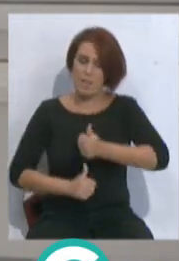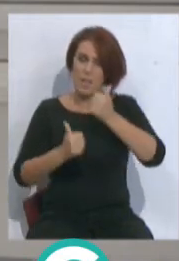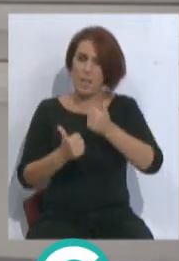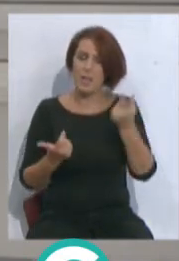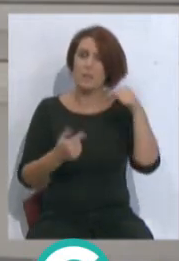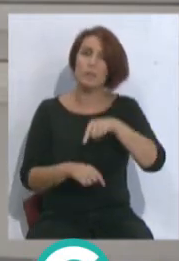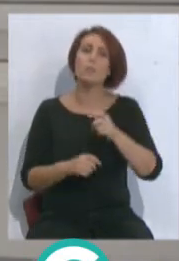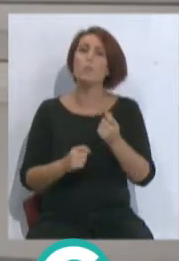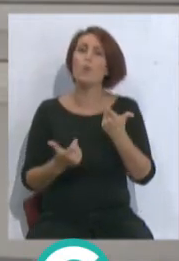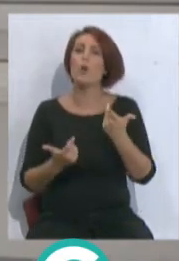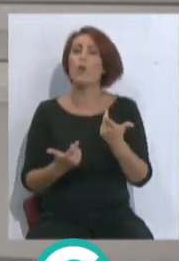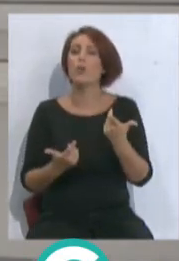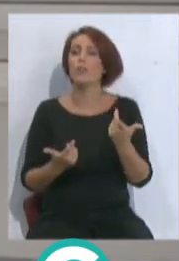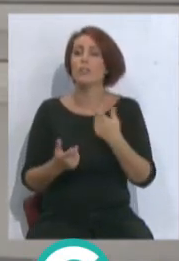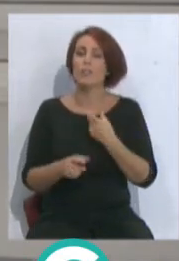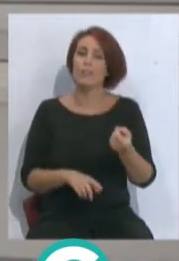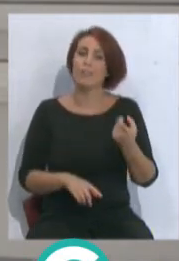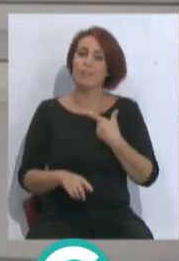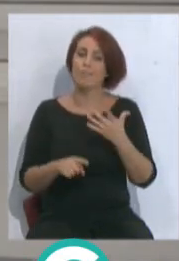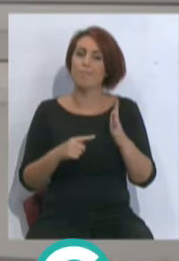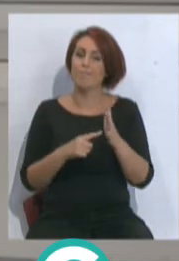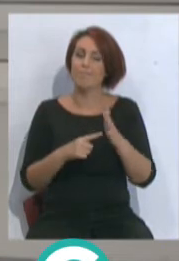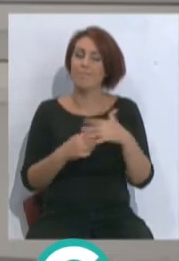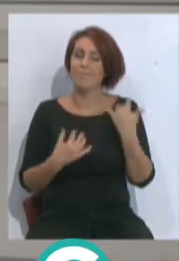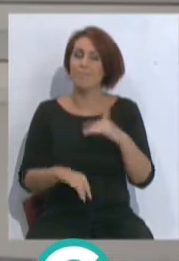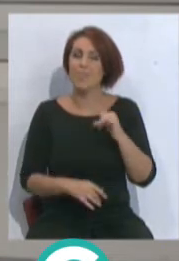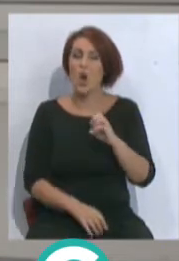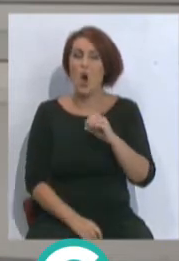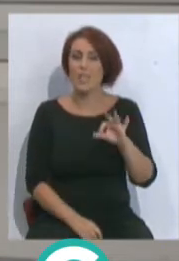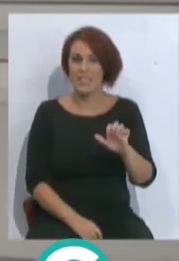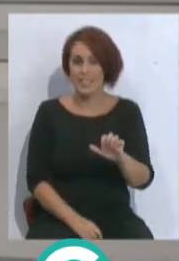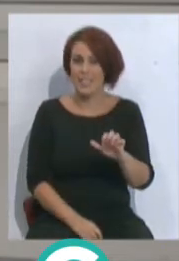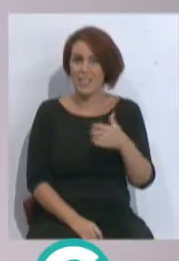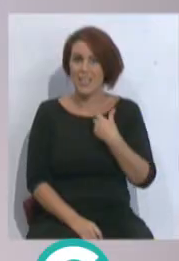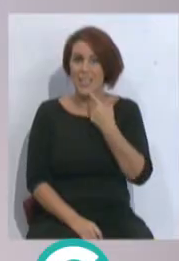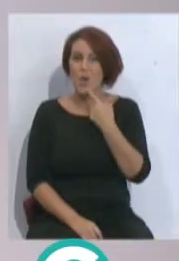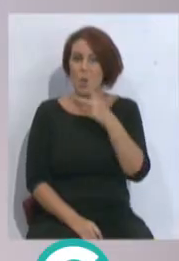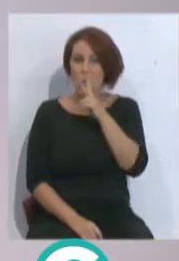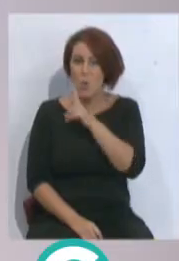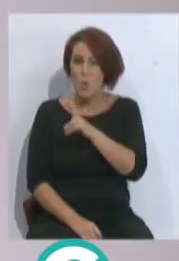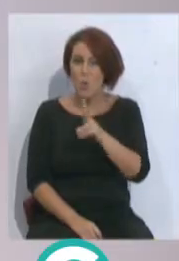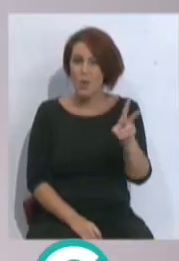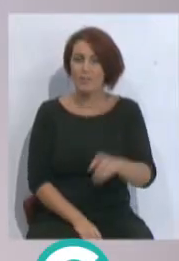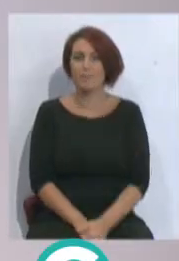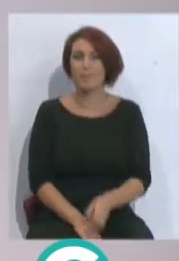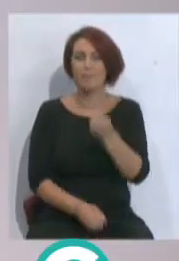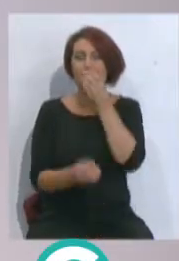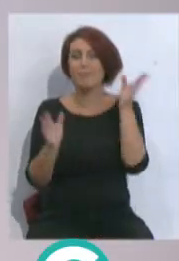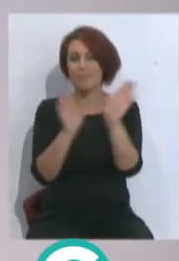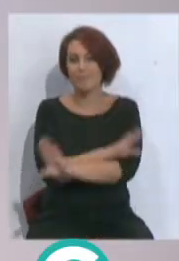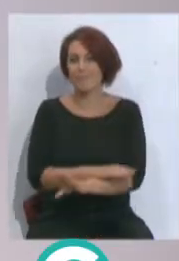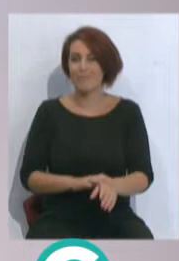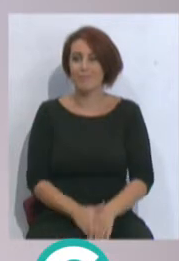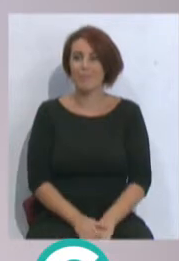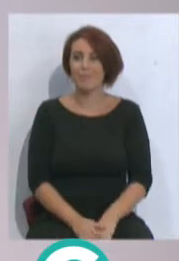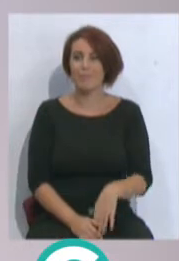Aquí está un poco el señalado, a mi derecha. Don José Figueroa, muy buenas noches, José. Muy buenas noches. El niño